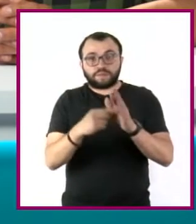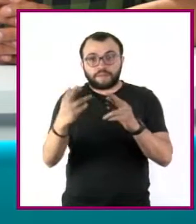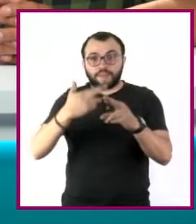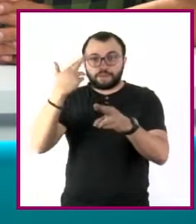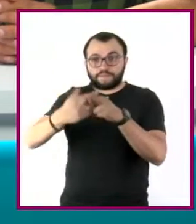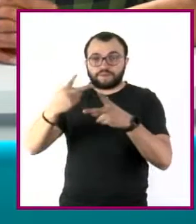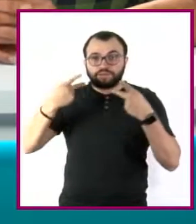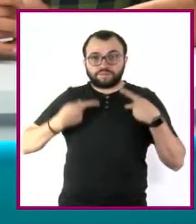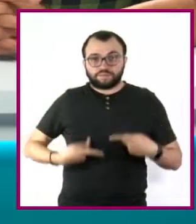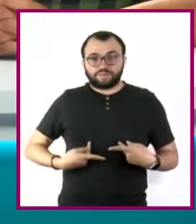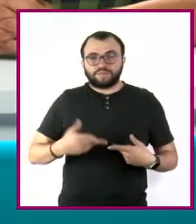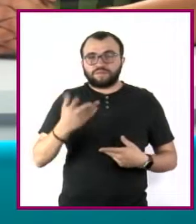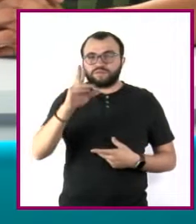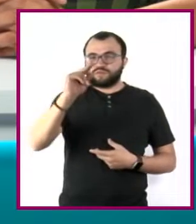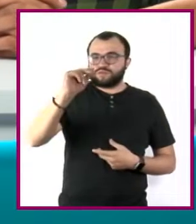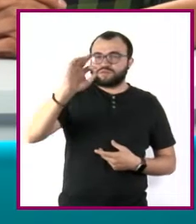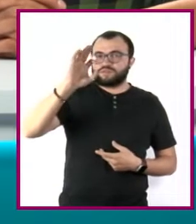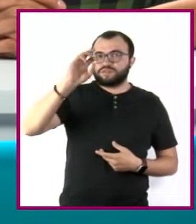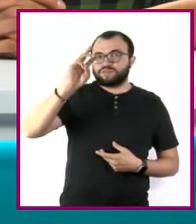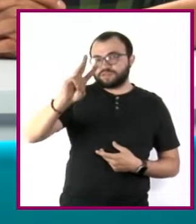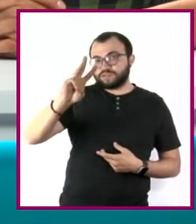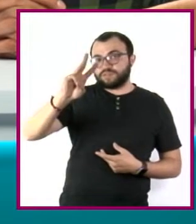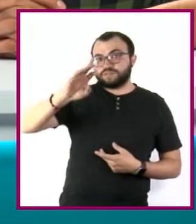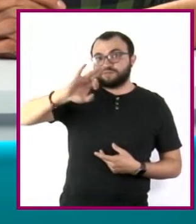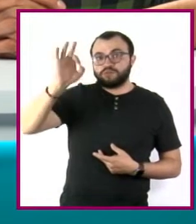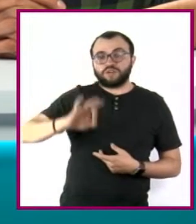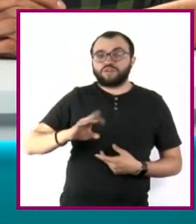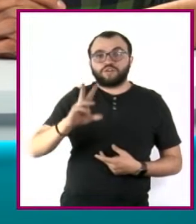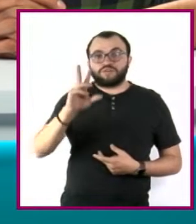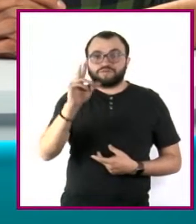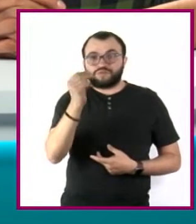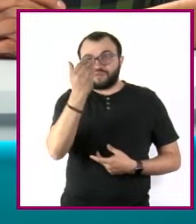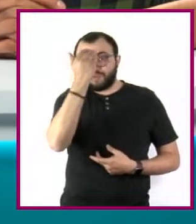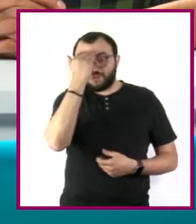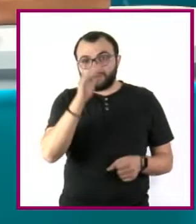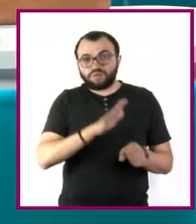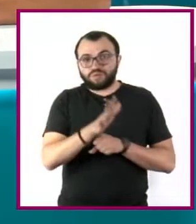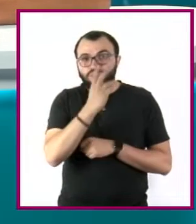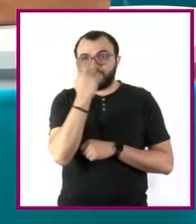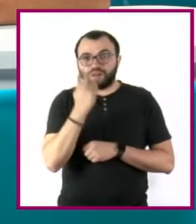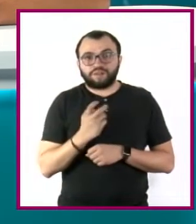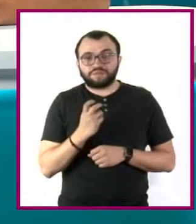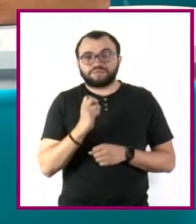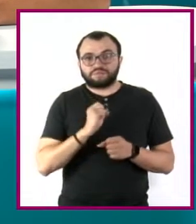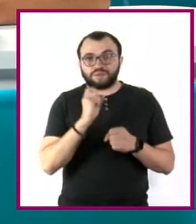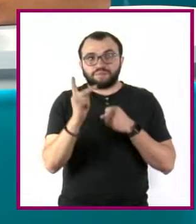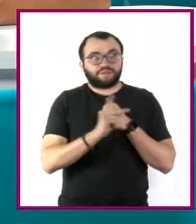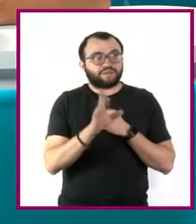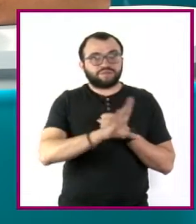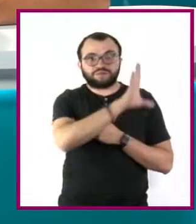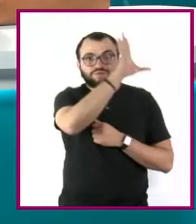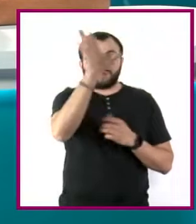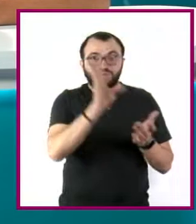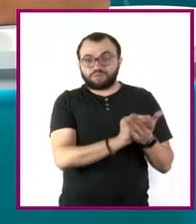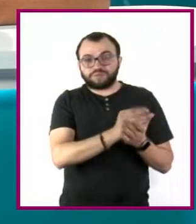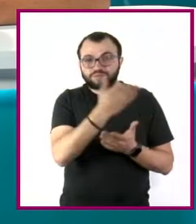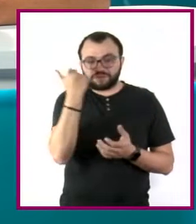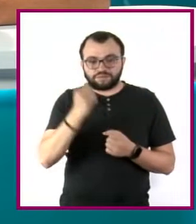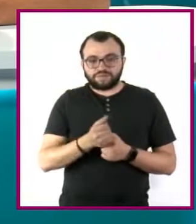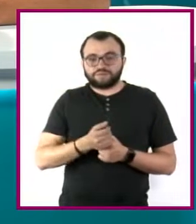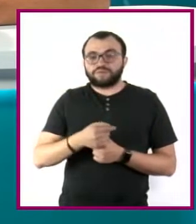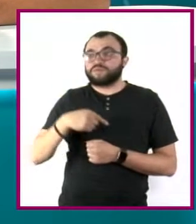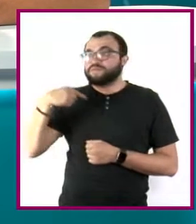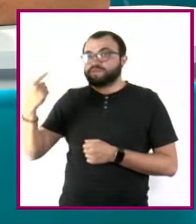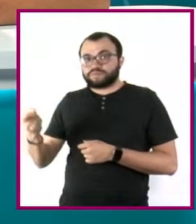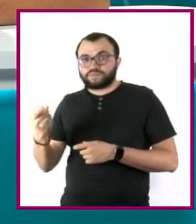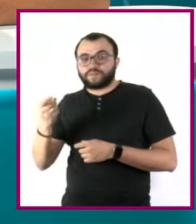encuestados, cerca de 83%, no conoce la riqueza lingüística de nuestro país. Más del 43% de los encuestados opina que